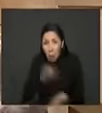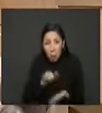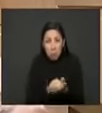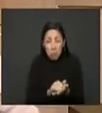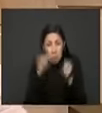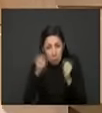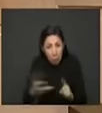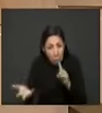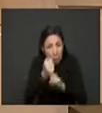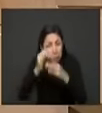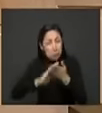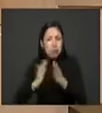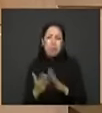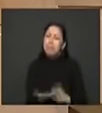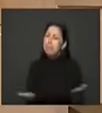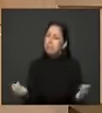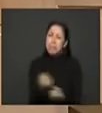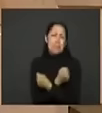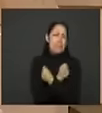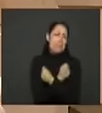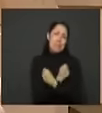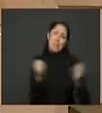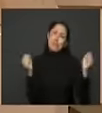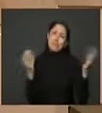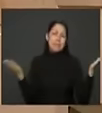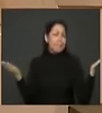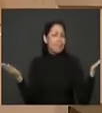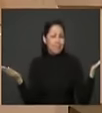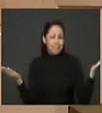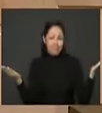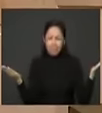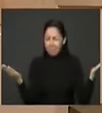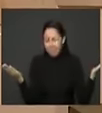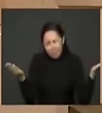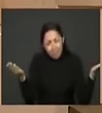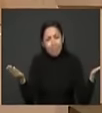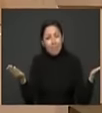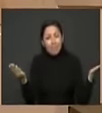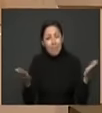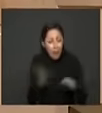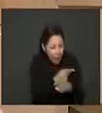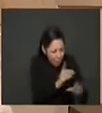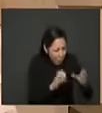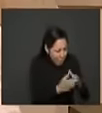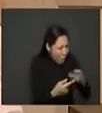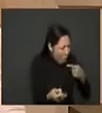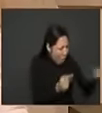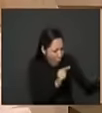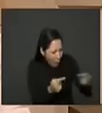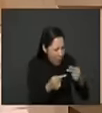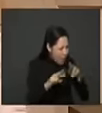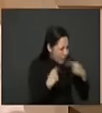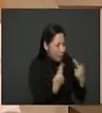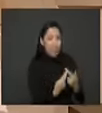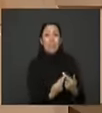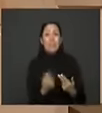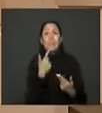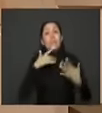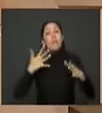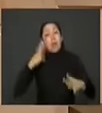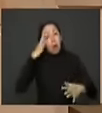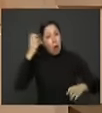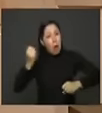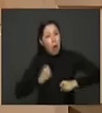Porque la paz, como bien lo hemos dicho en la Comisión y lo queremos reiterar hoy aquí, la paz no es desmovilizar